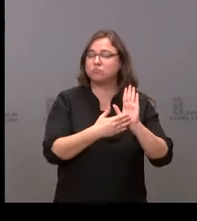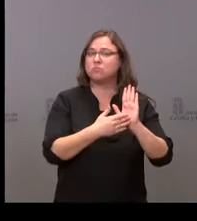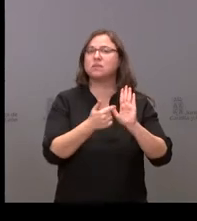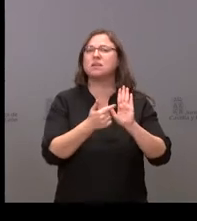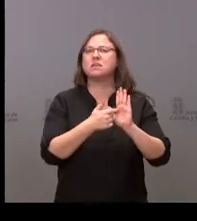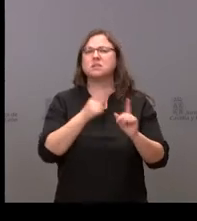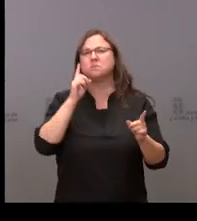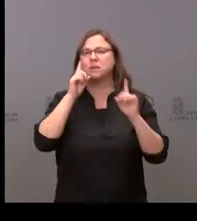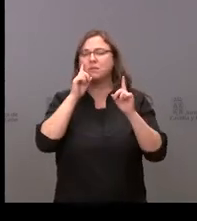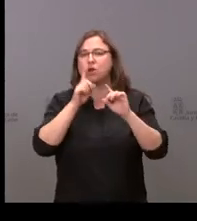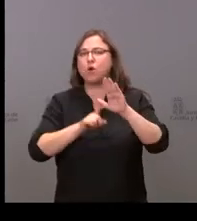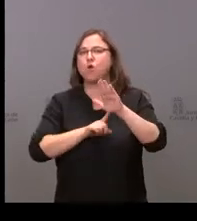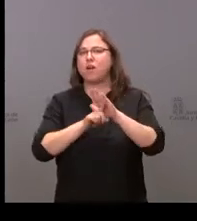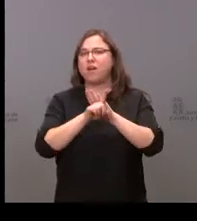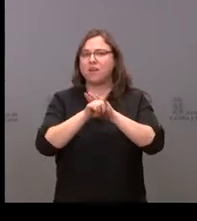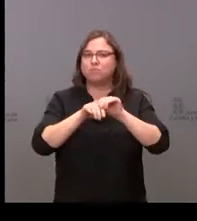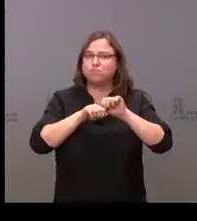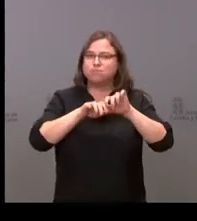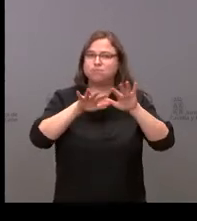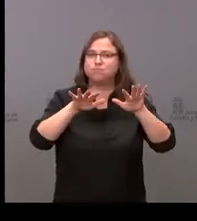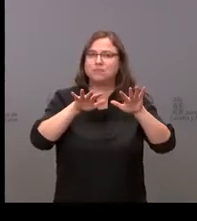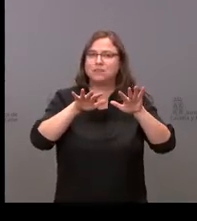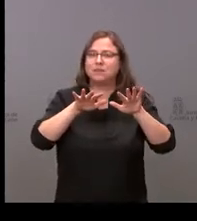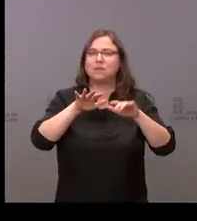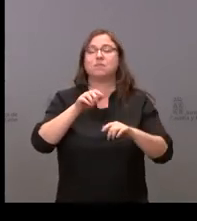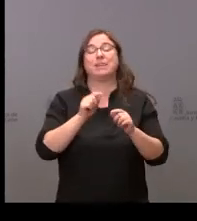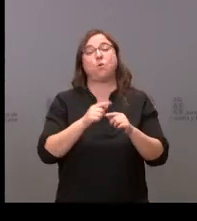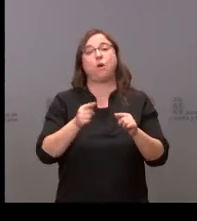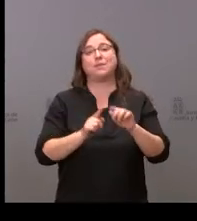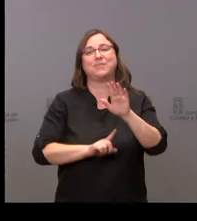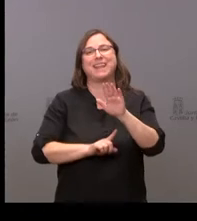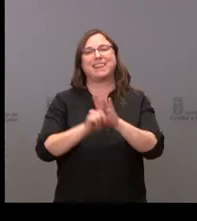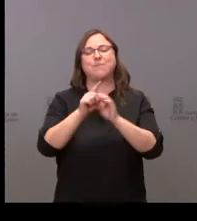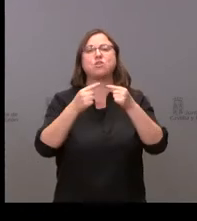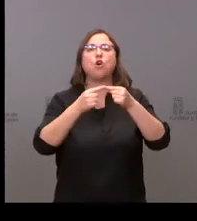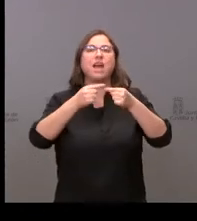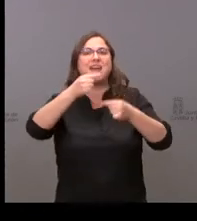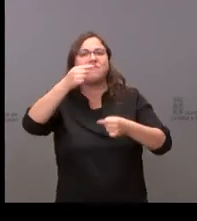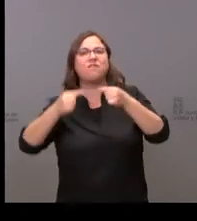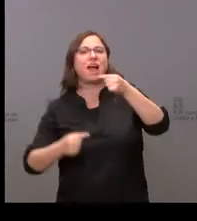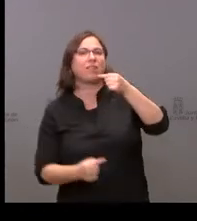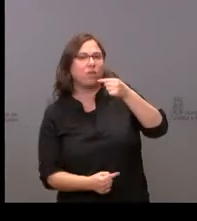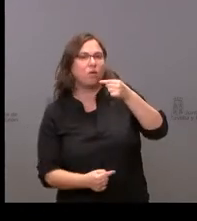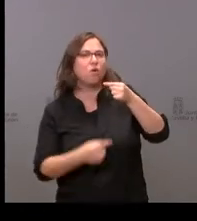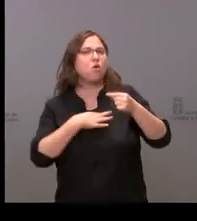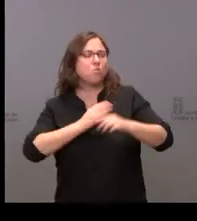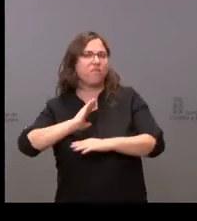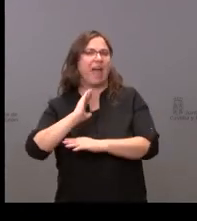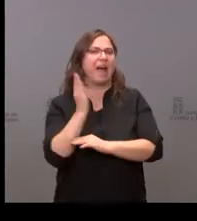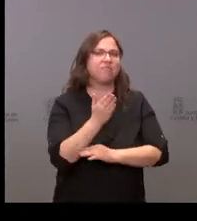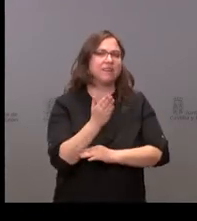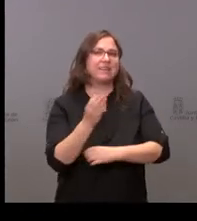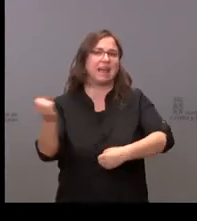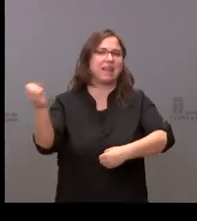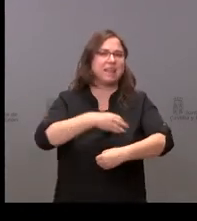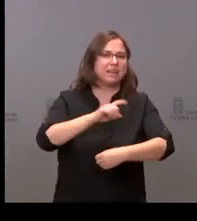previsión de la evolución del crecimiento de la inflación, no sé de qué manera puede afectar a los ingresos y a los